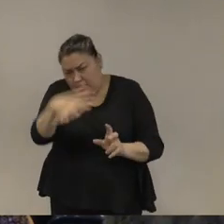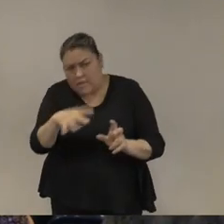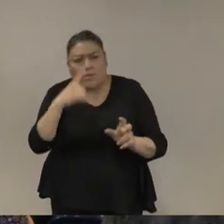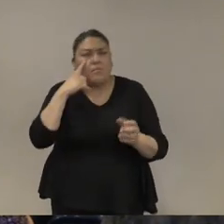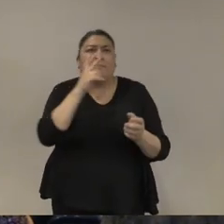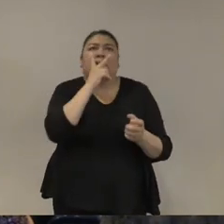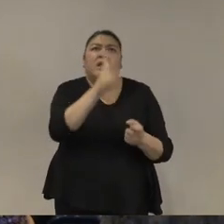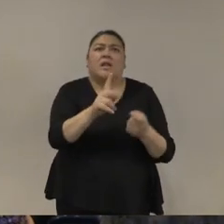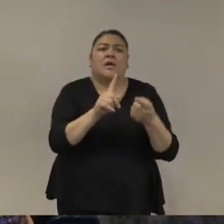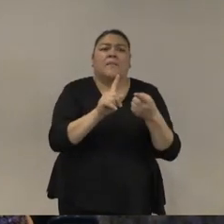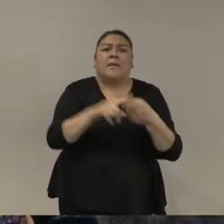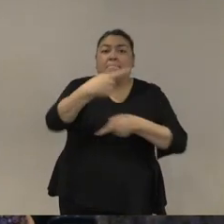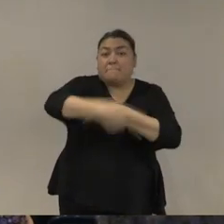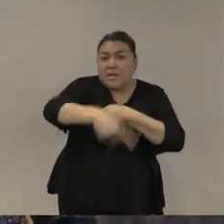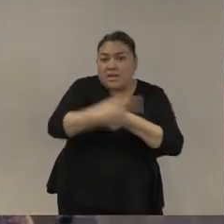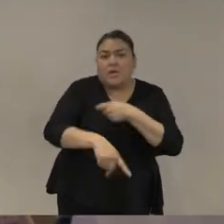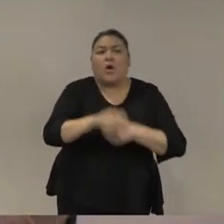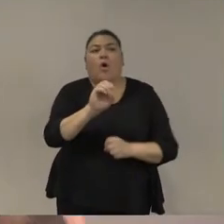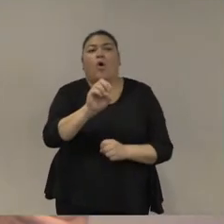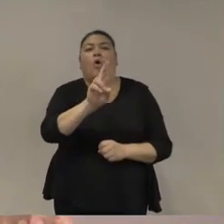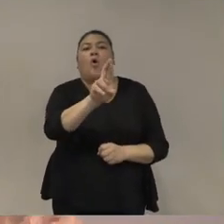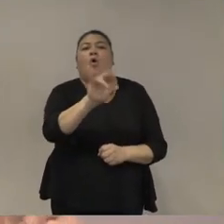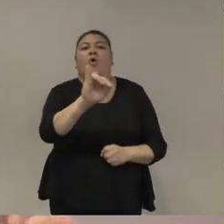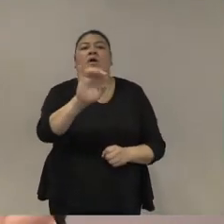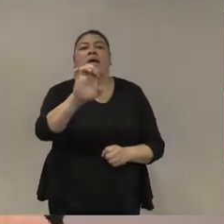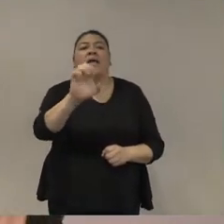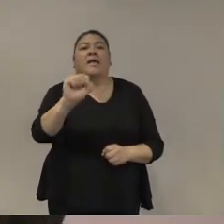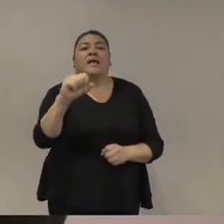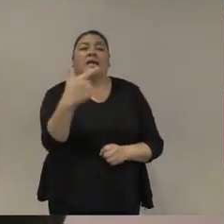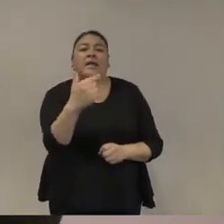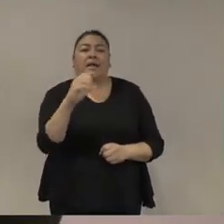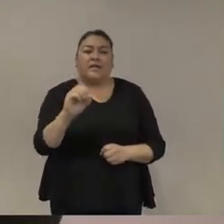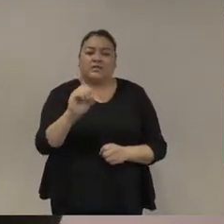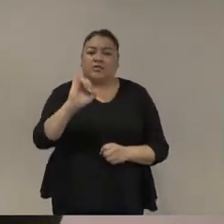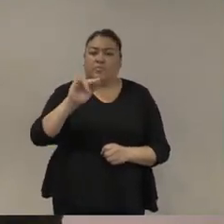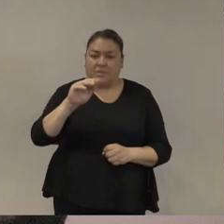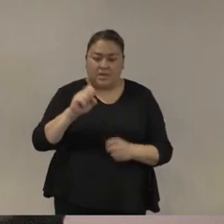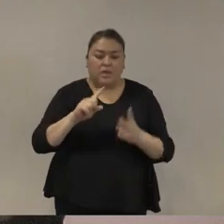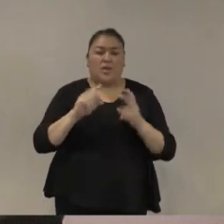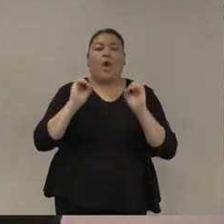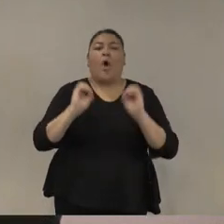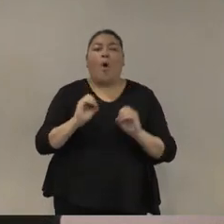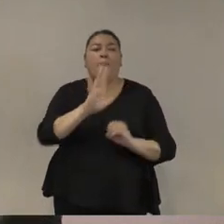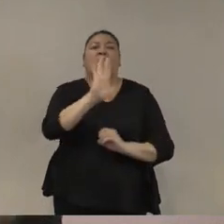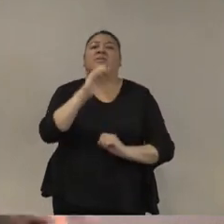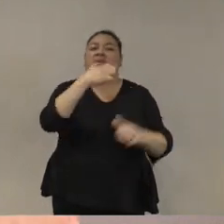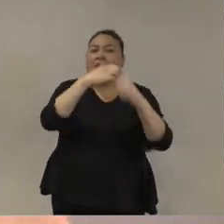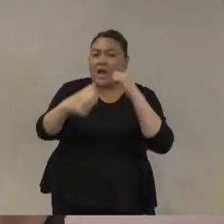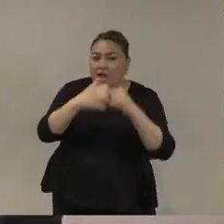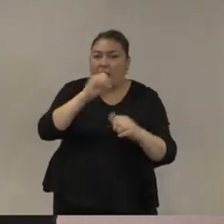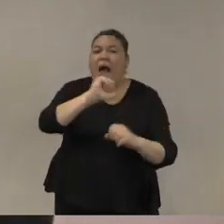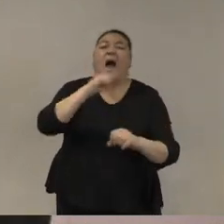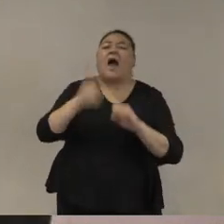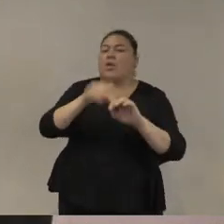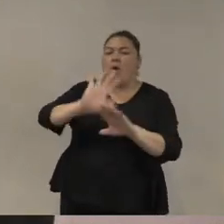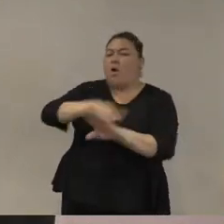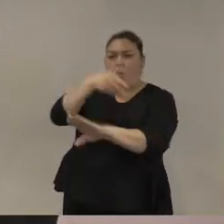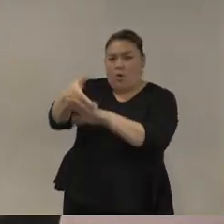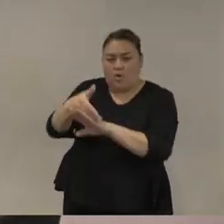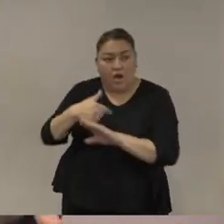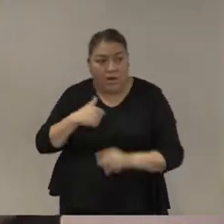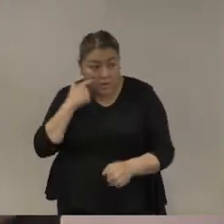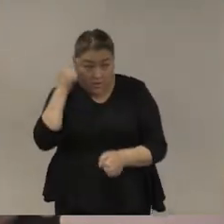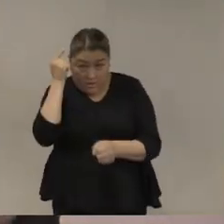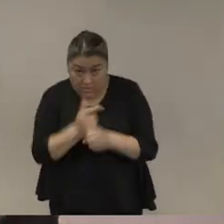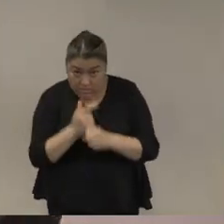eminente o acto hostil? Muchas veces y eso veo por las evidencias